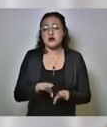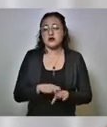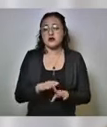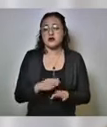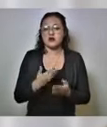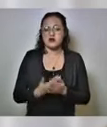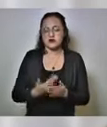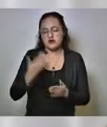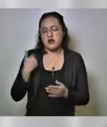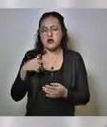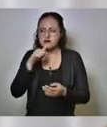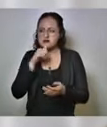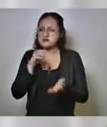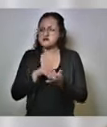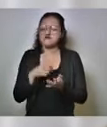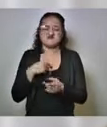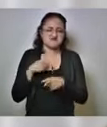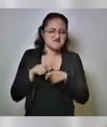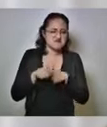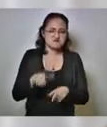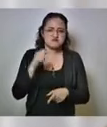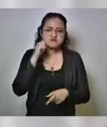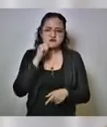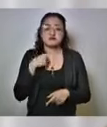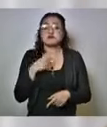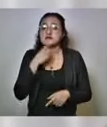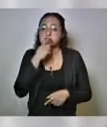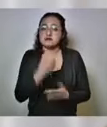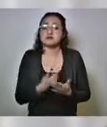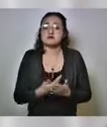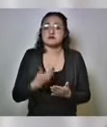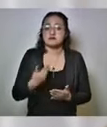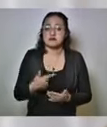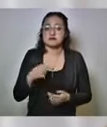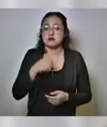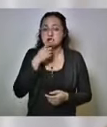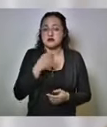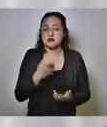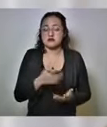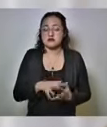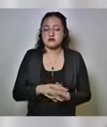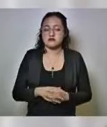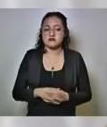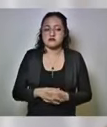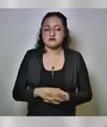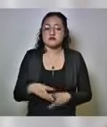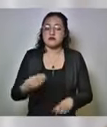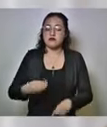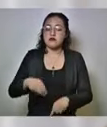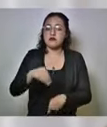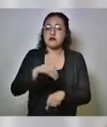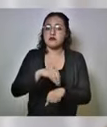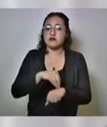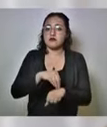desde entonces y lo dijimos así y por eso decretamos